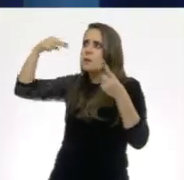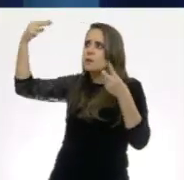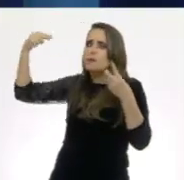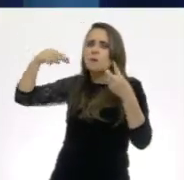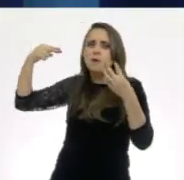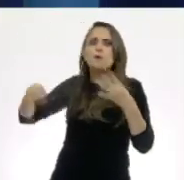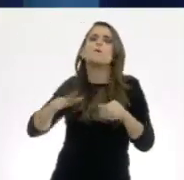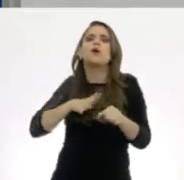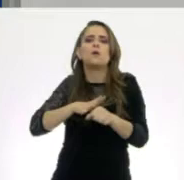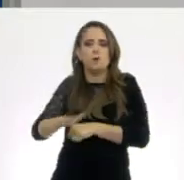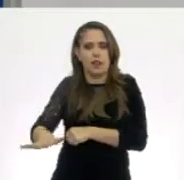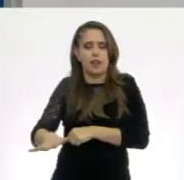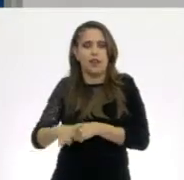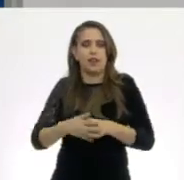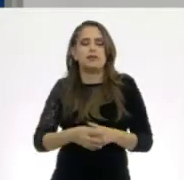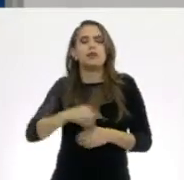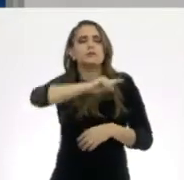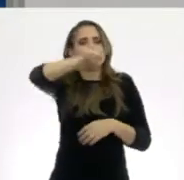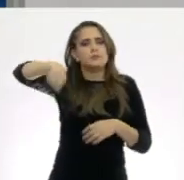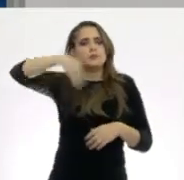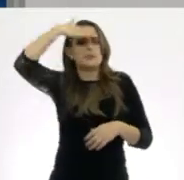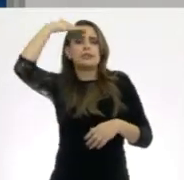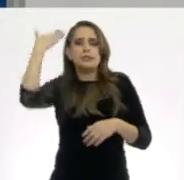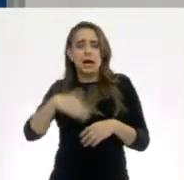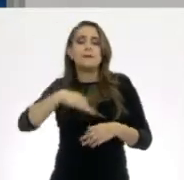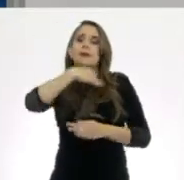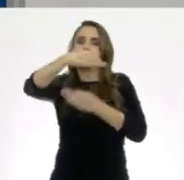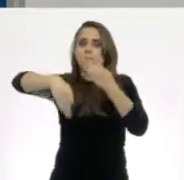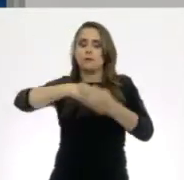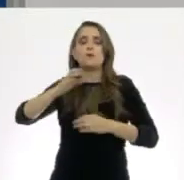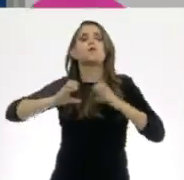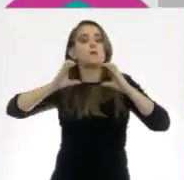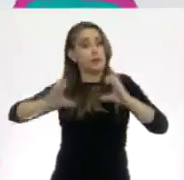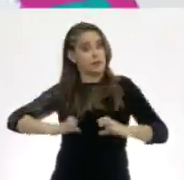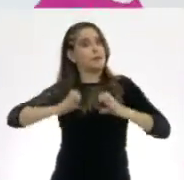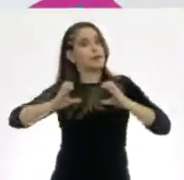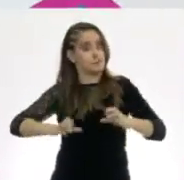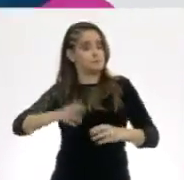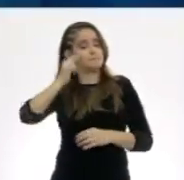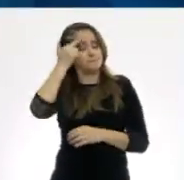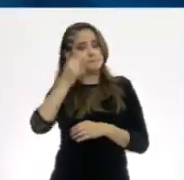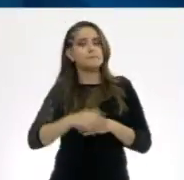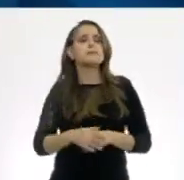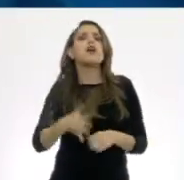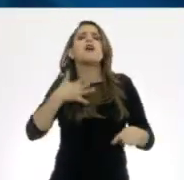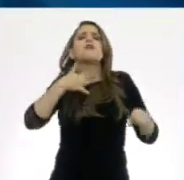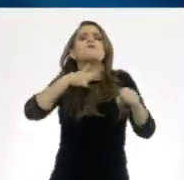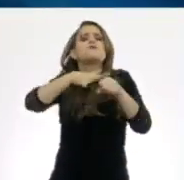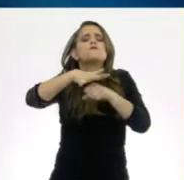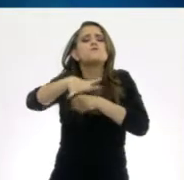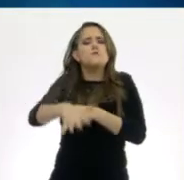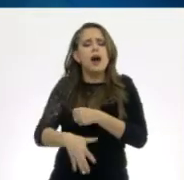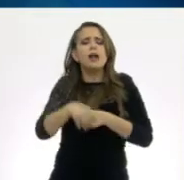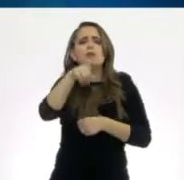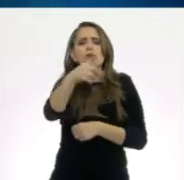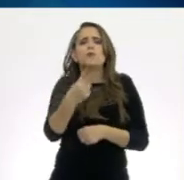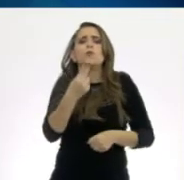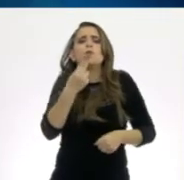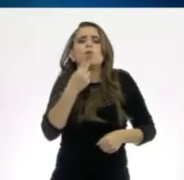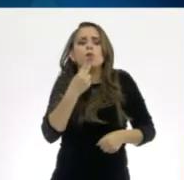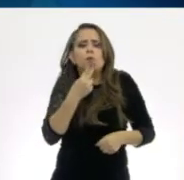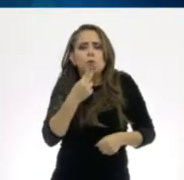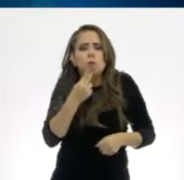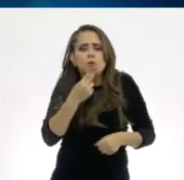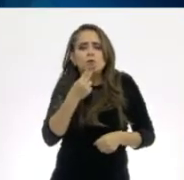Todos conocemos, todos nos cuidamos. A ver, ¿cuál es el método anticonceptivo que